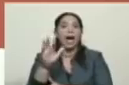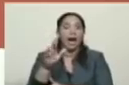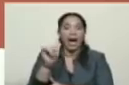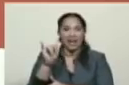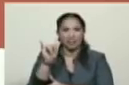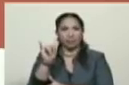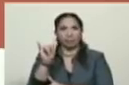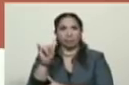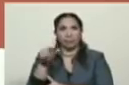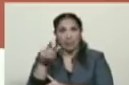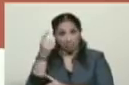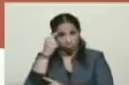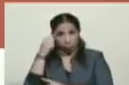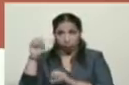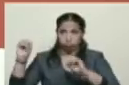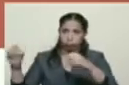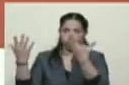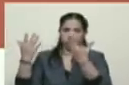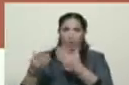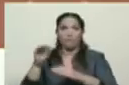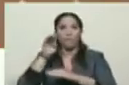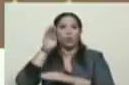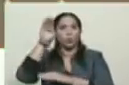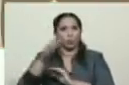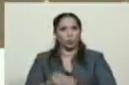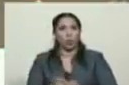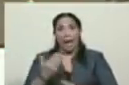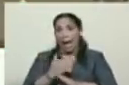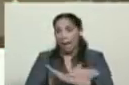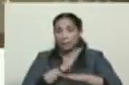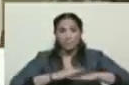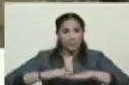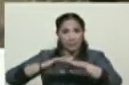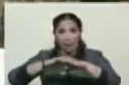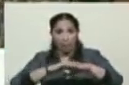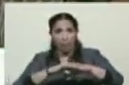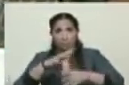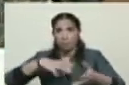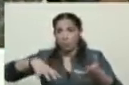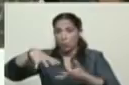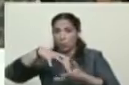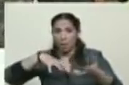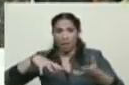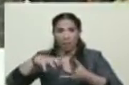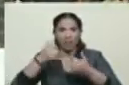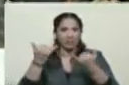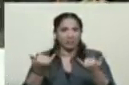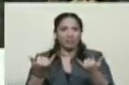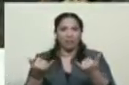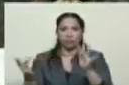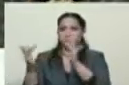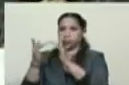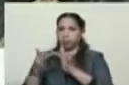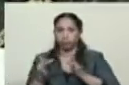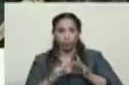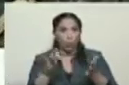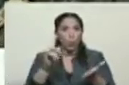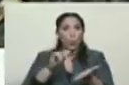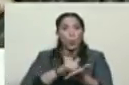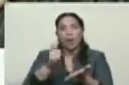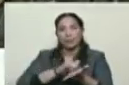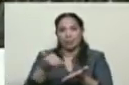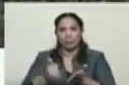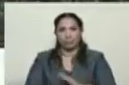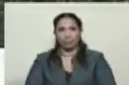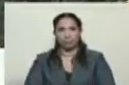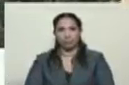que ustedes, sino que es pitoniza, adivina el futuro. Y antes de que ocurriera ninguno de los hechos, se encontraba en permanente comunicación vía WhatsApp con